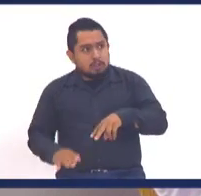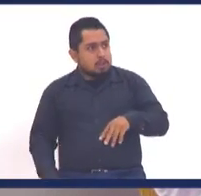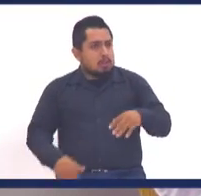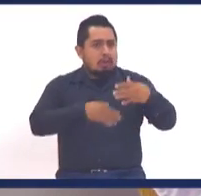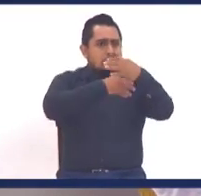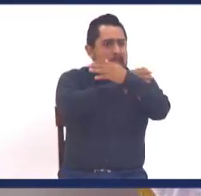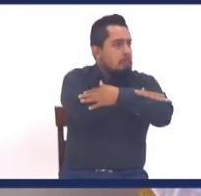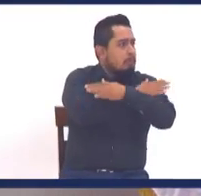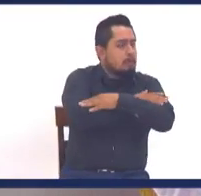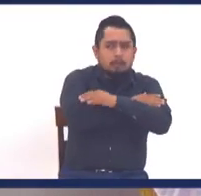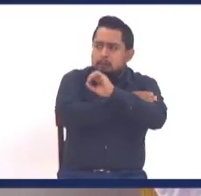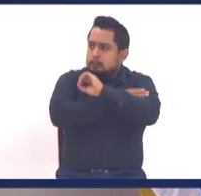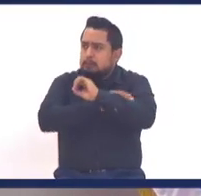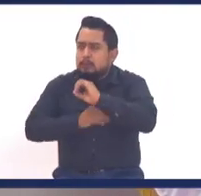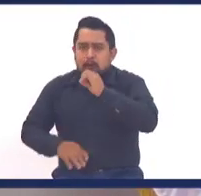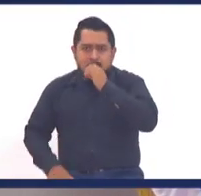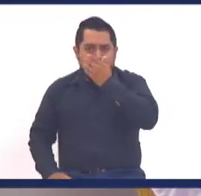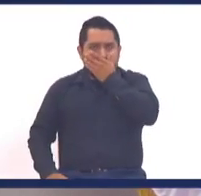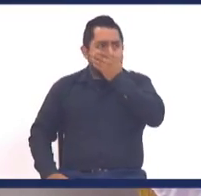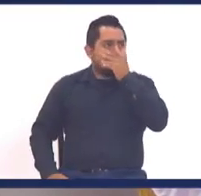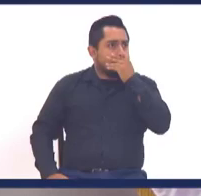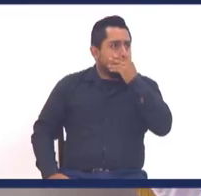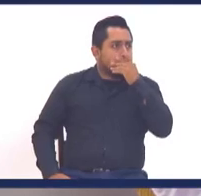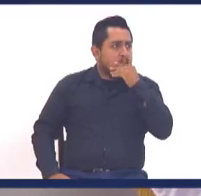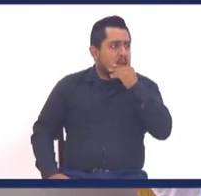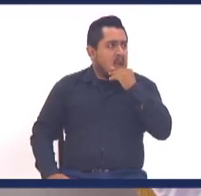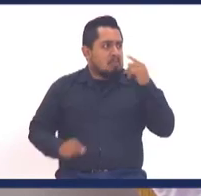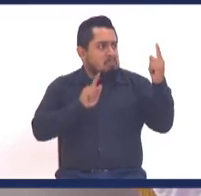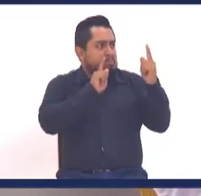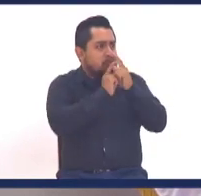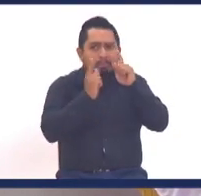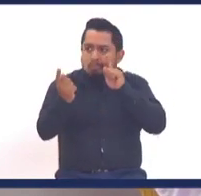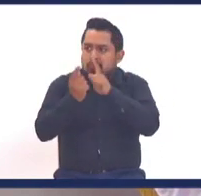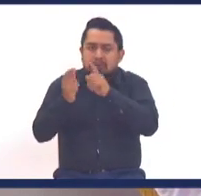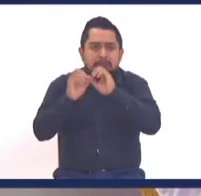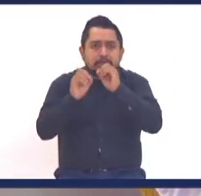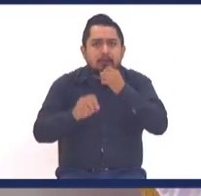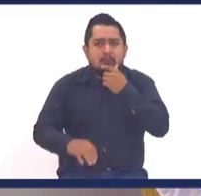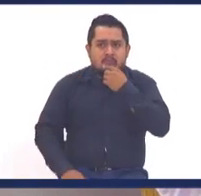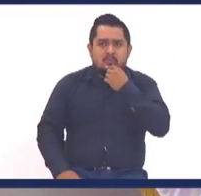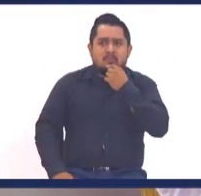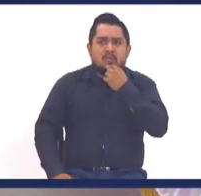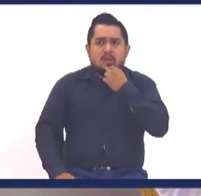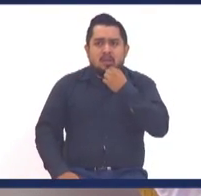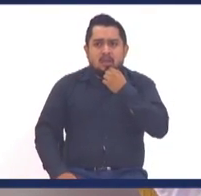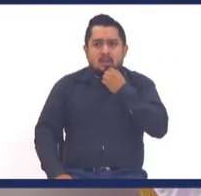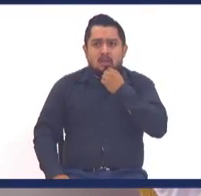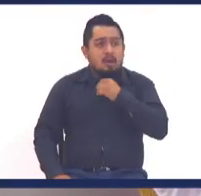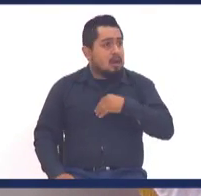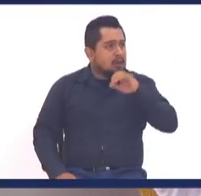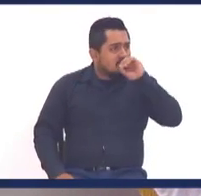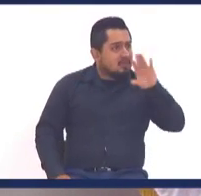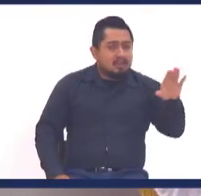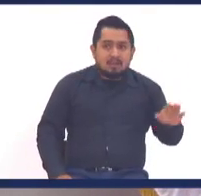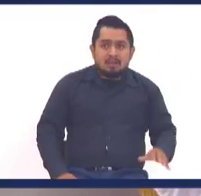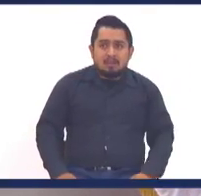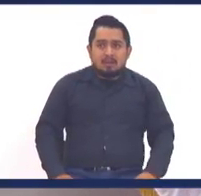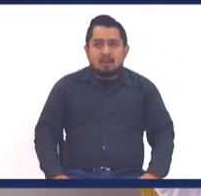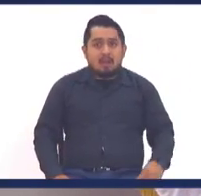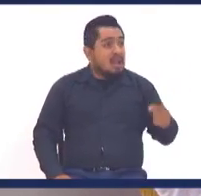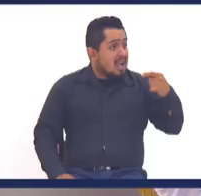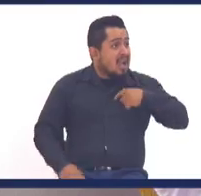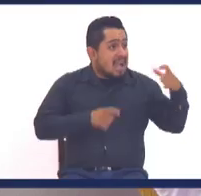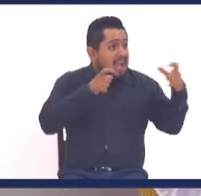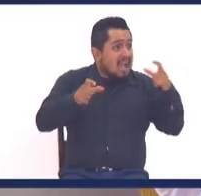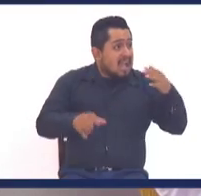me dijo felicidades, yo decía, como quizás no me conocen, entonces yo les decía a ellos, today mi